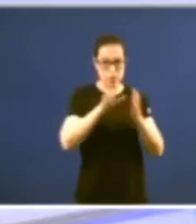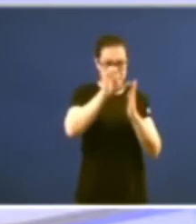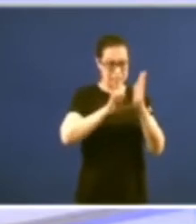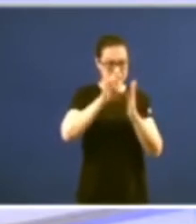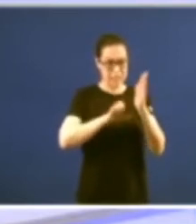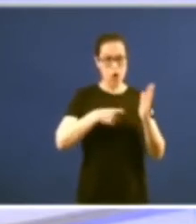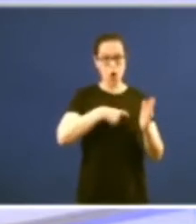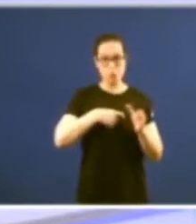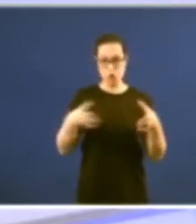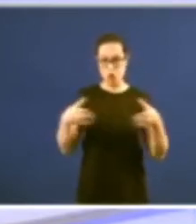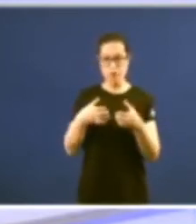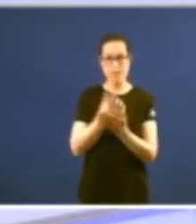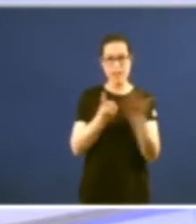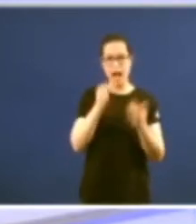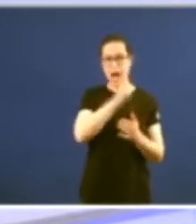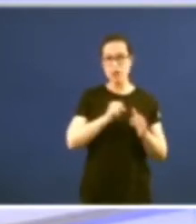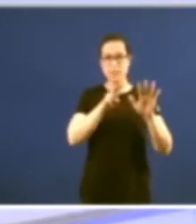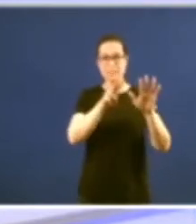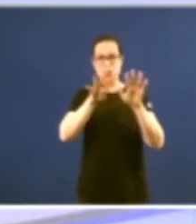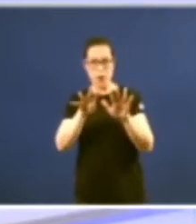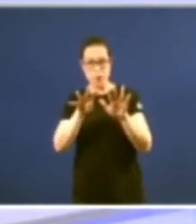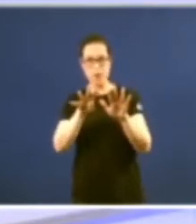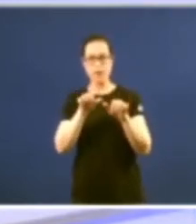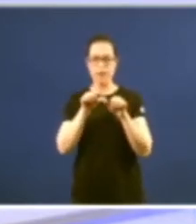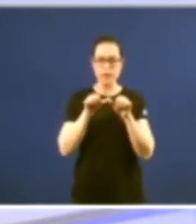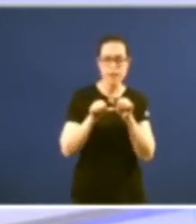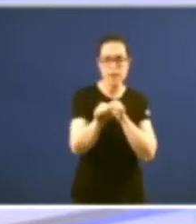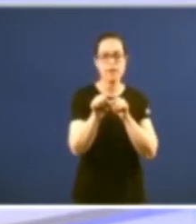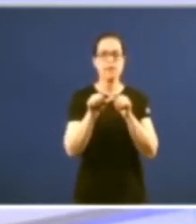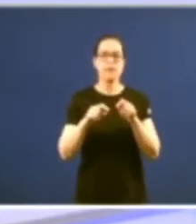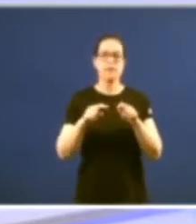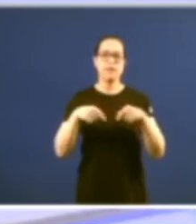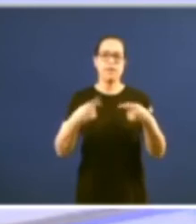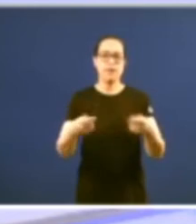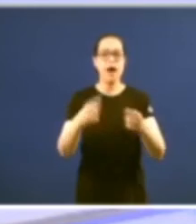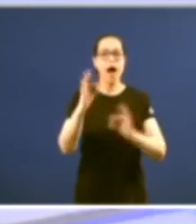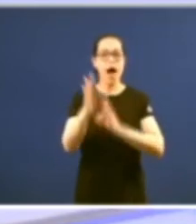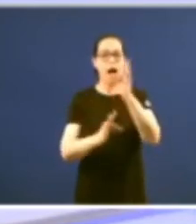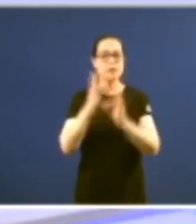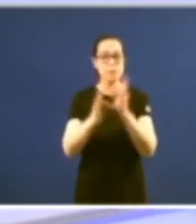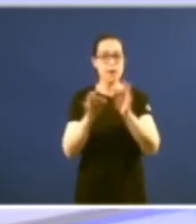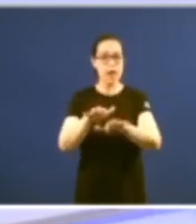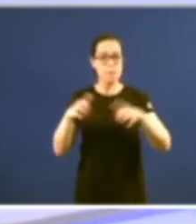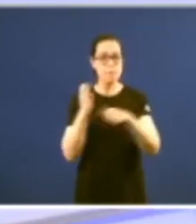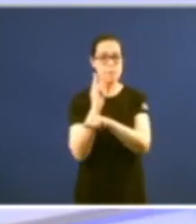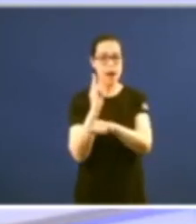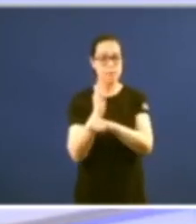dos Dazaseis no 79 supuxeron os recortes realizados nos meses seguintes pola Asamblea de Parlamentarios Galegos e o